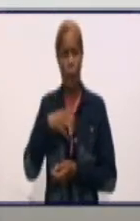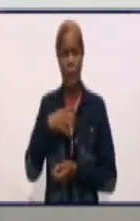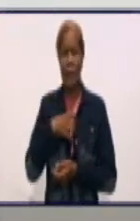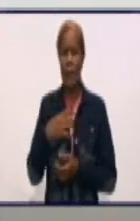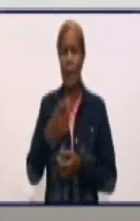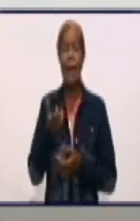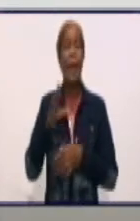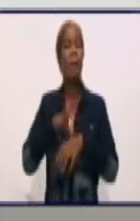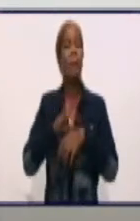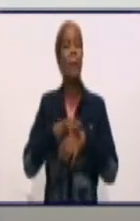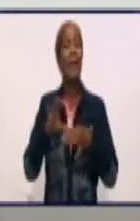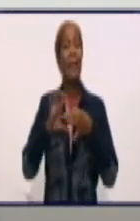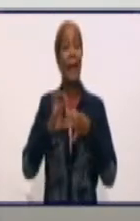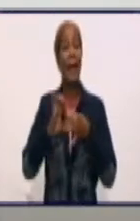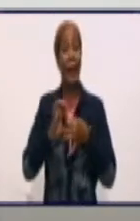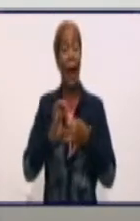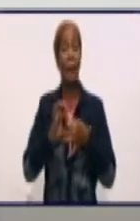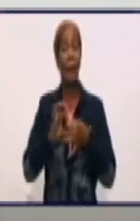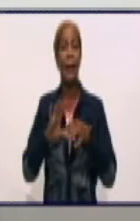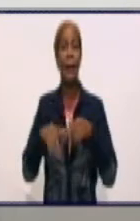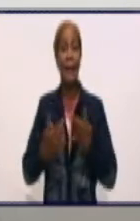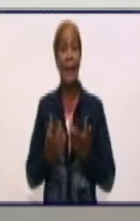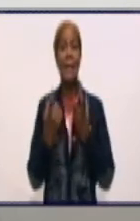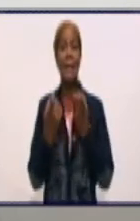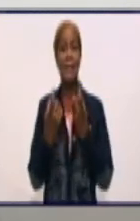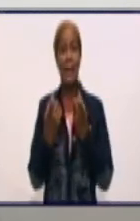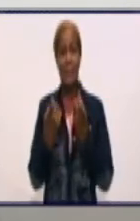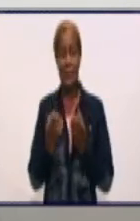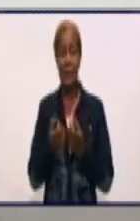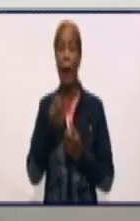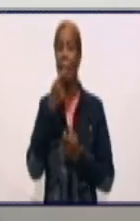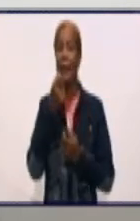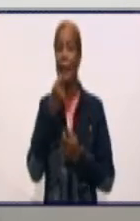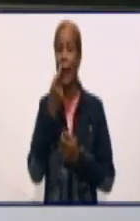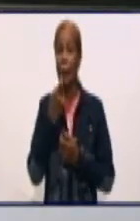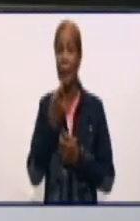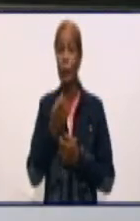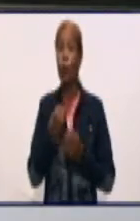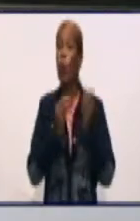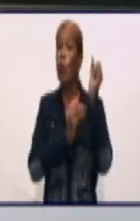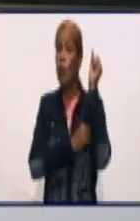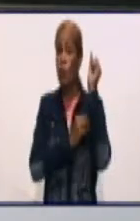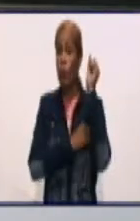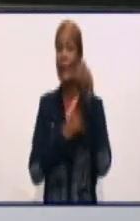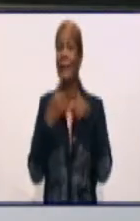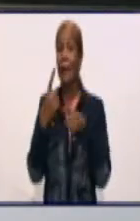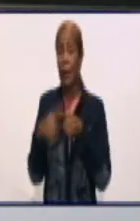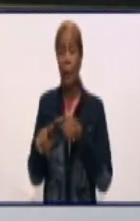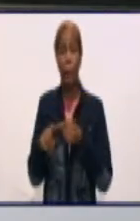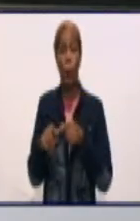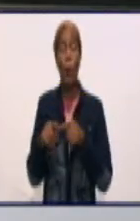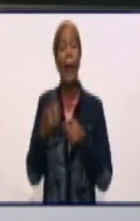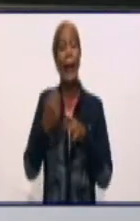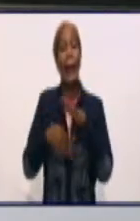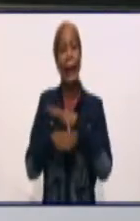ventrículo peritoneal. Que esto para comprarlo en nuestro país llega por terceros países, cosa que nos